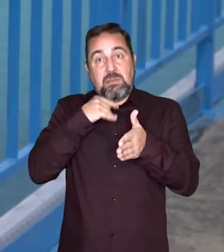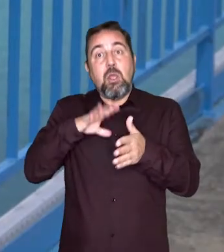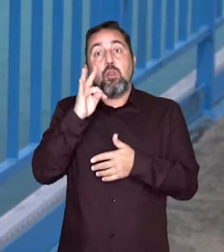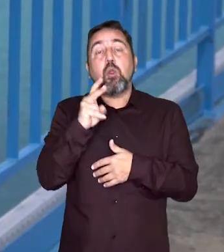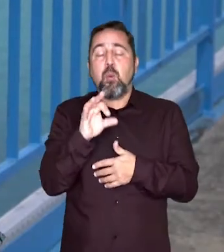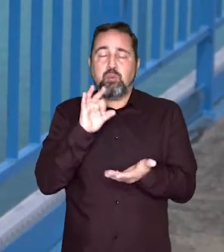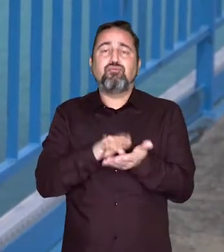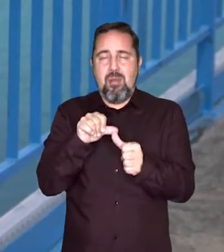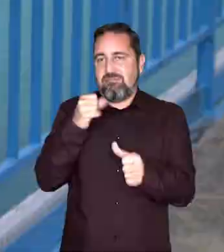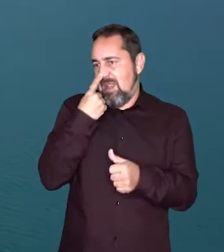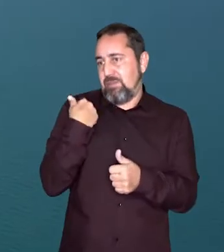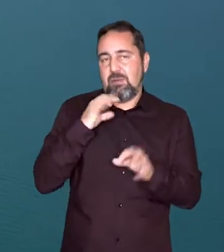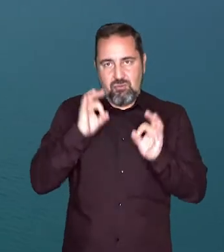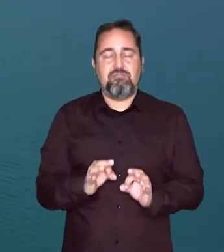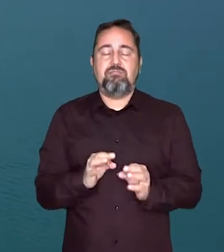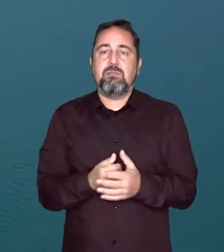último año en la presa de Tows.